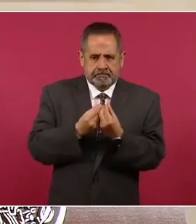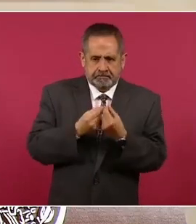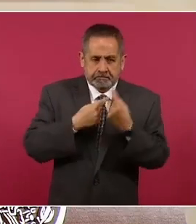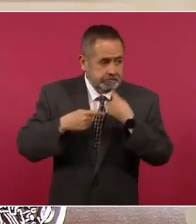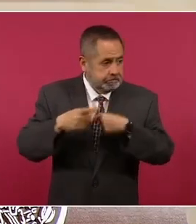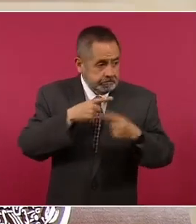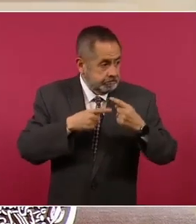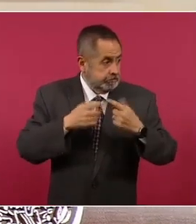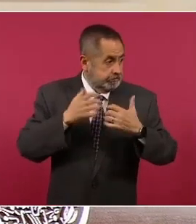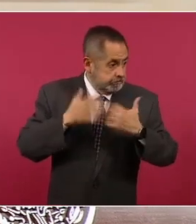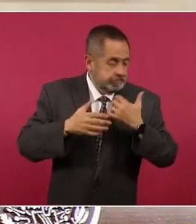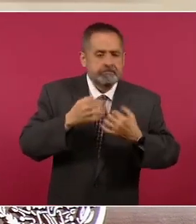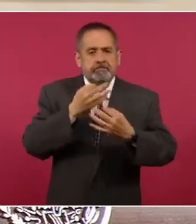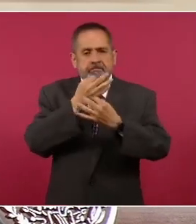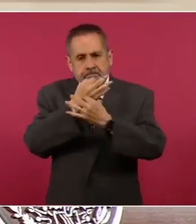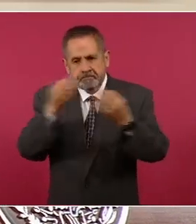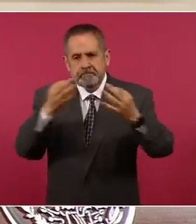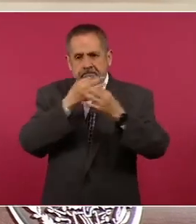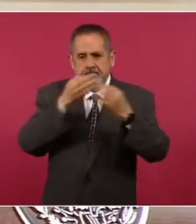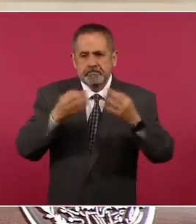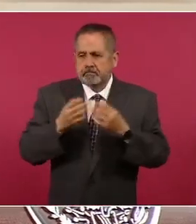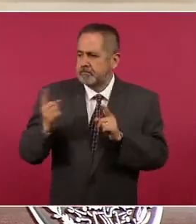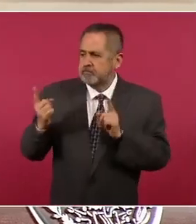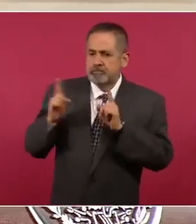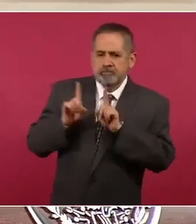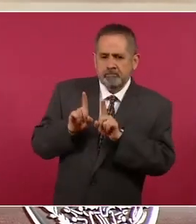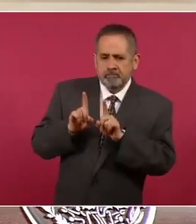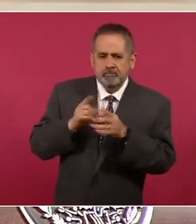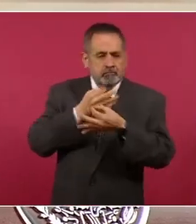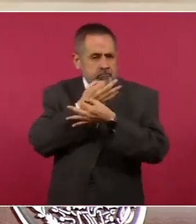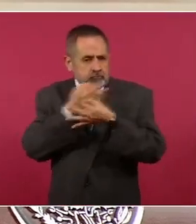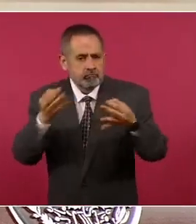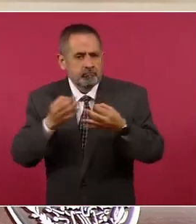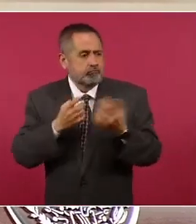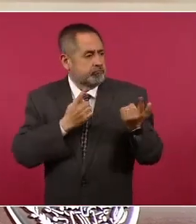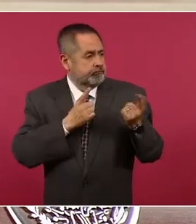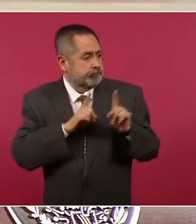conjuntos, en lo bilateral,